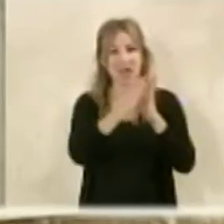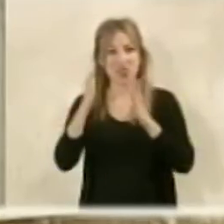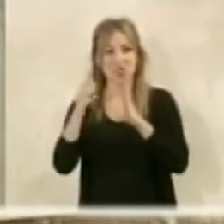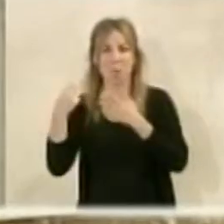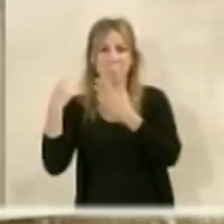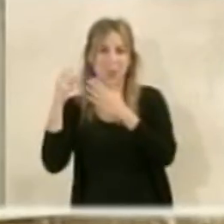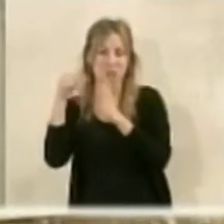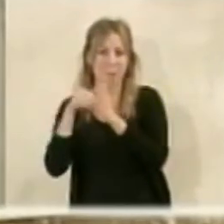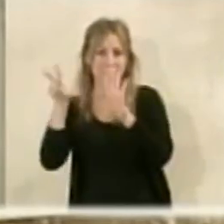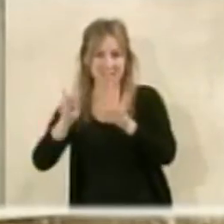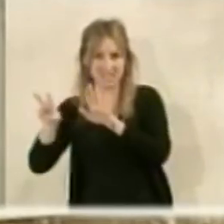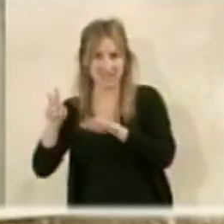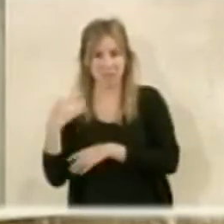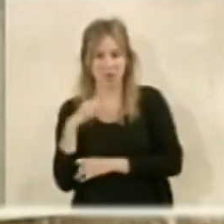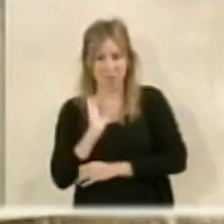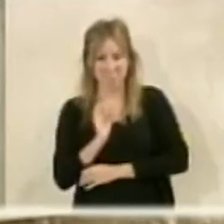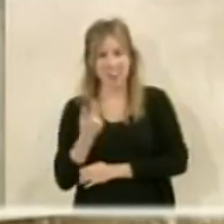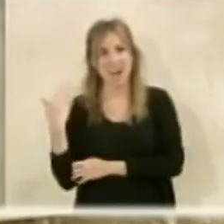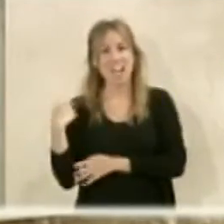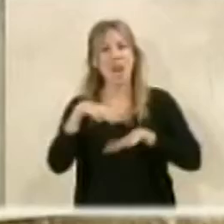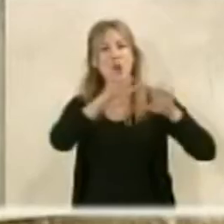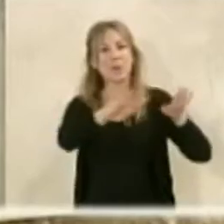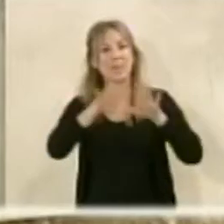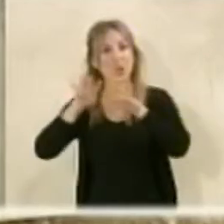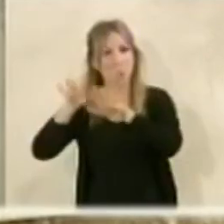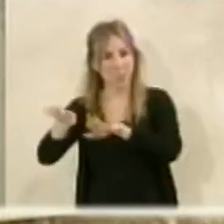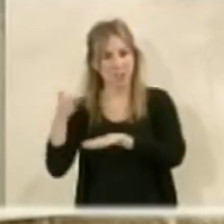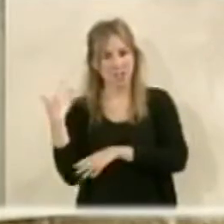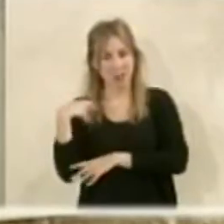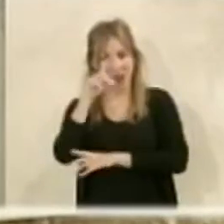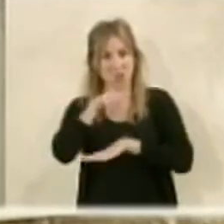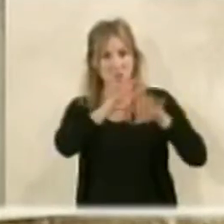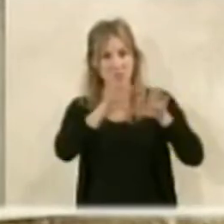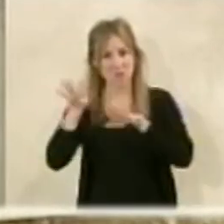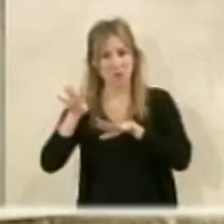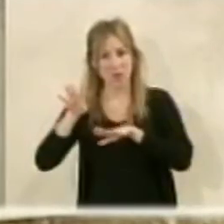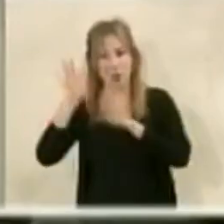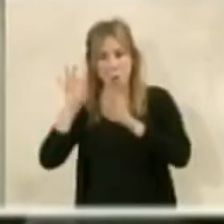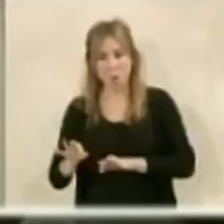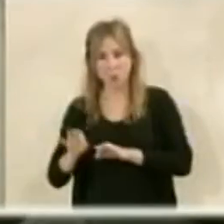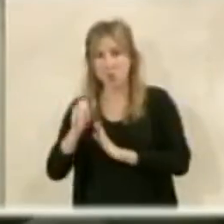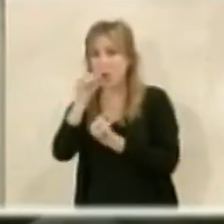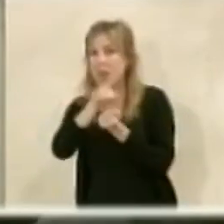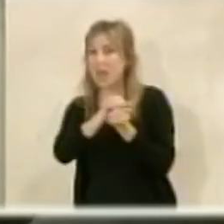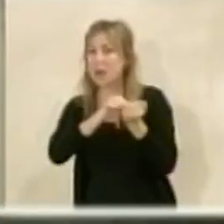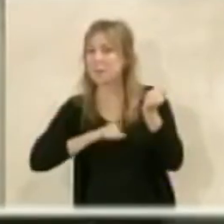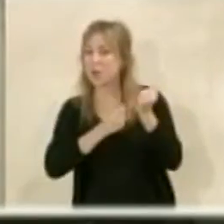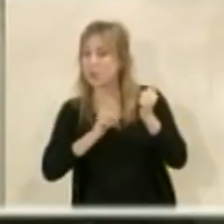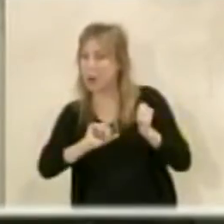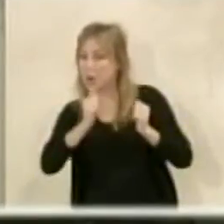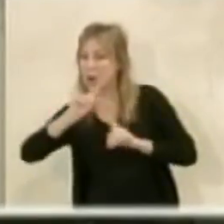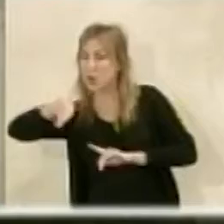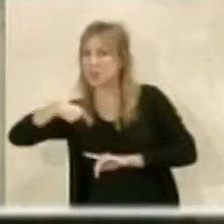ustedes sí que en el 99 la corporación del 1999 es decir un año después de aprobar el pegó al año